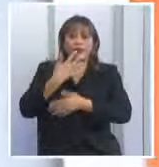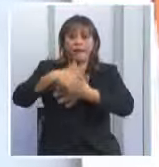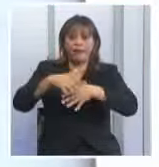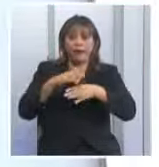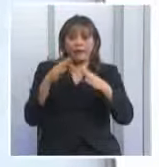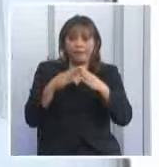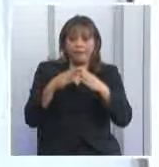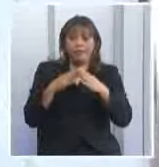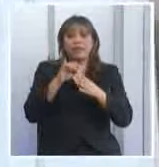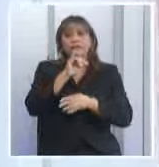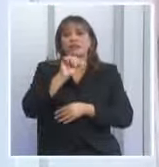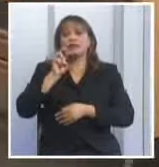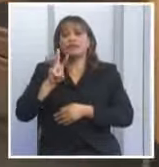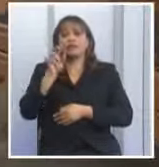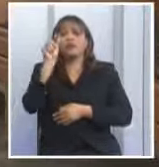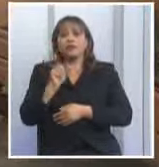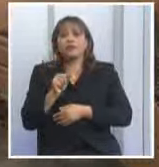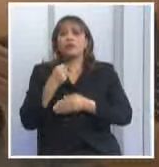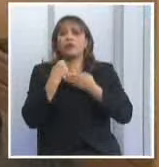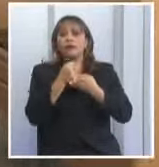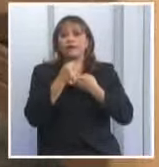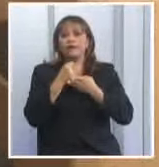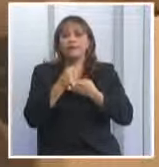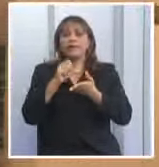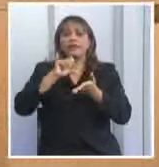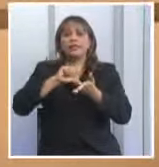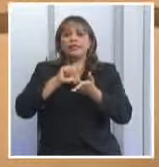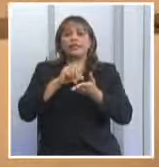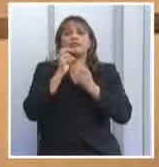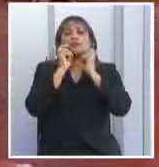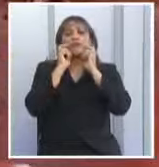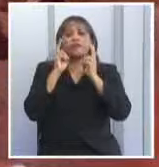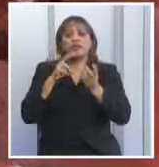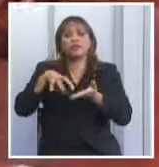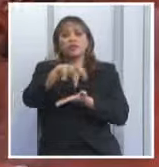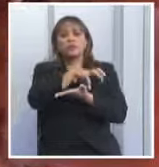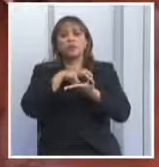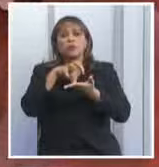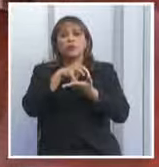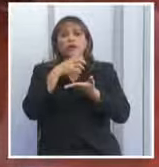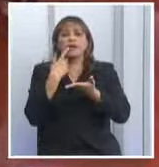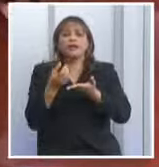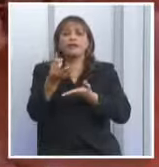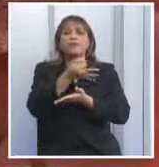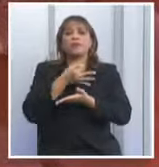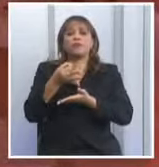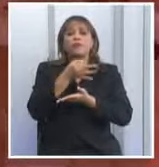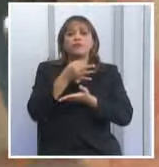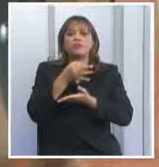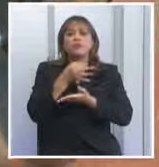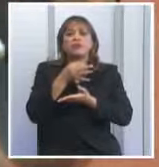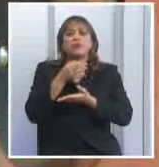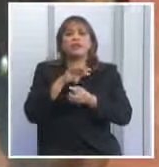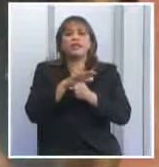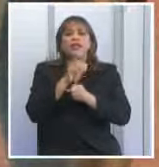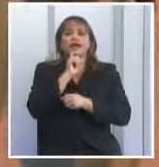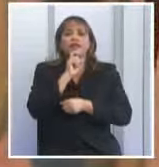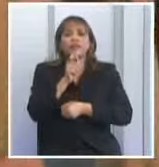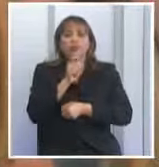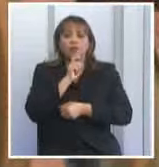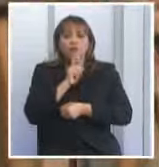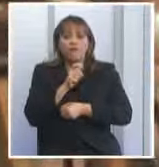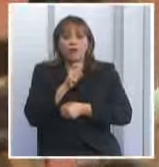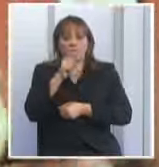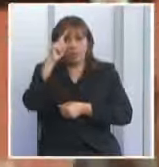Hoy, de los 63 beneficiados del Centro de Vida Asistida Quisicuaba, ubicado en el municipio San Antonio de los Baños de la